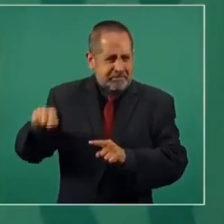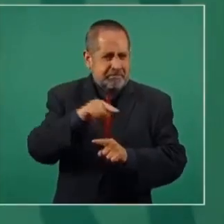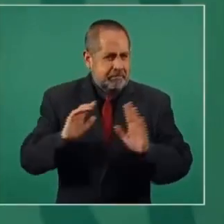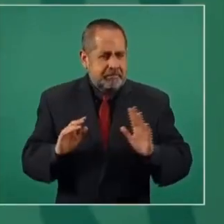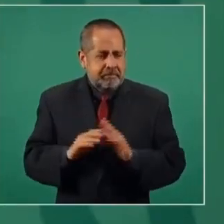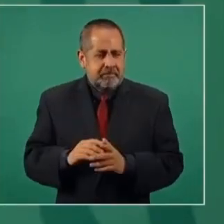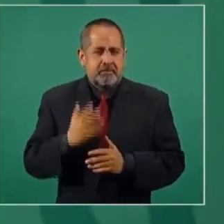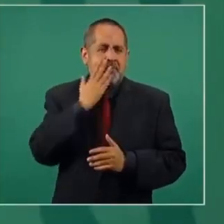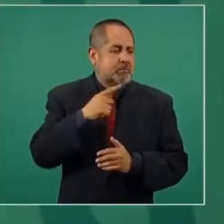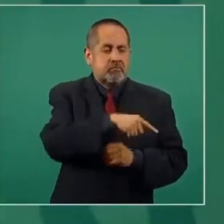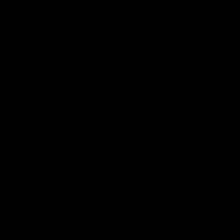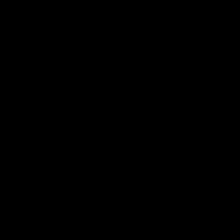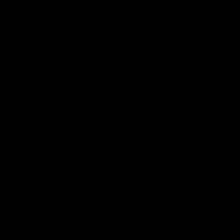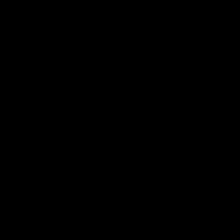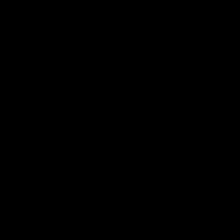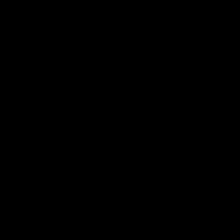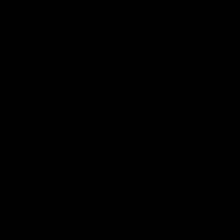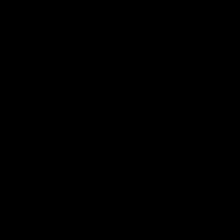ya no hay ese tutelaje.